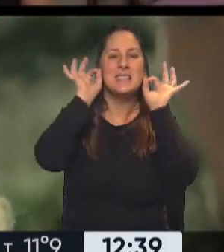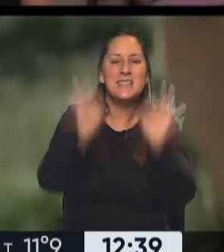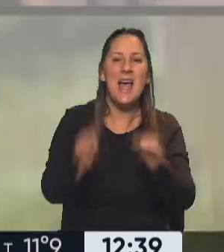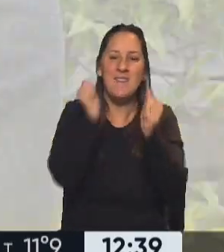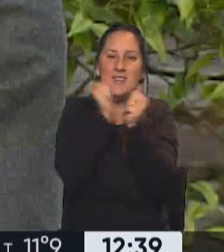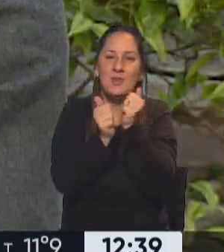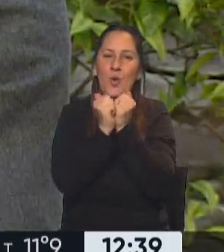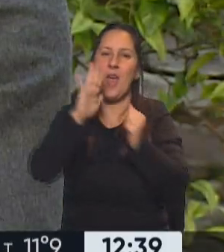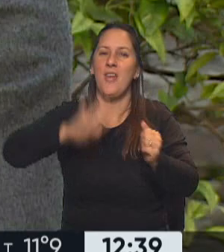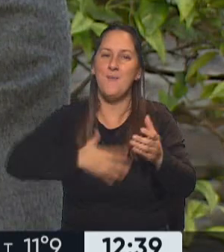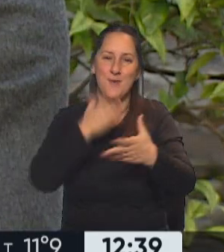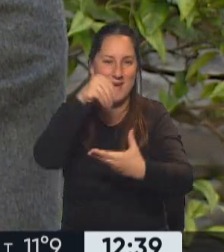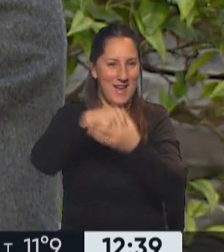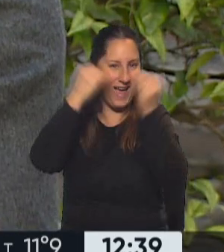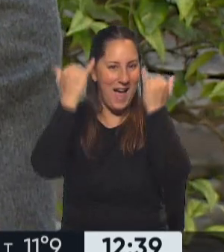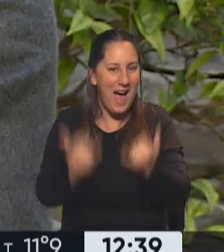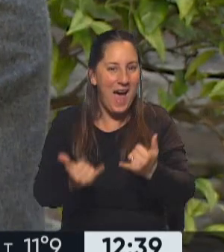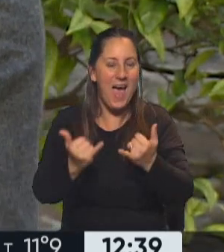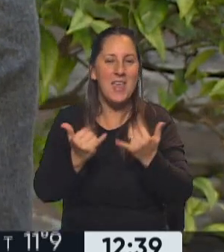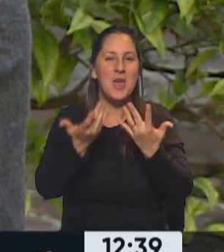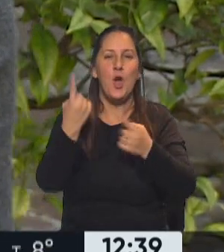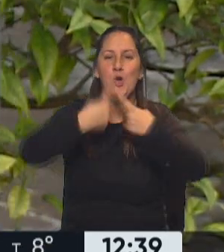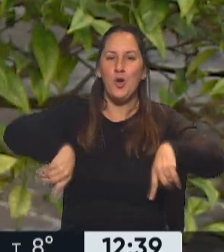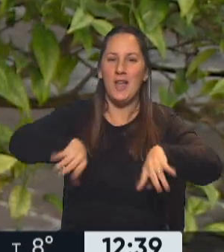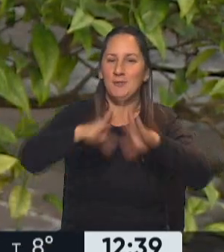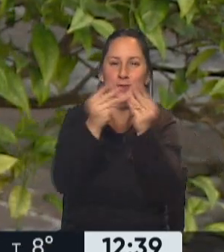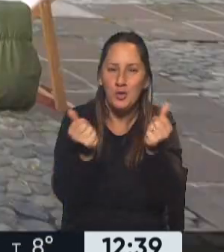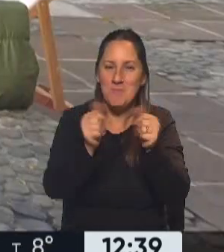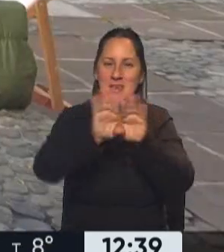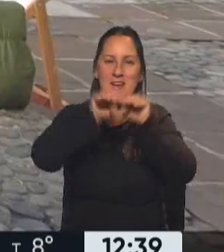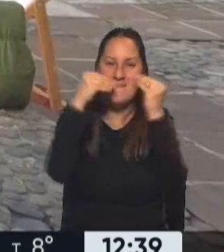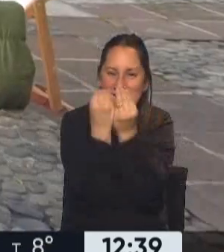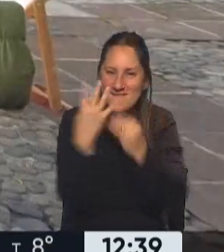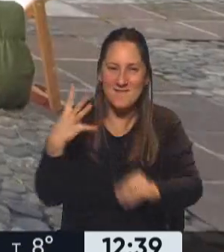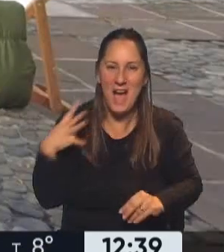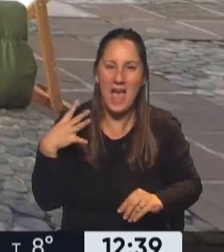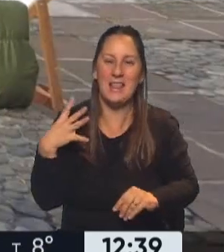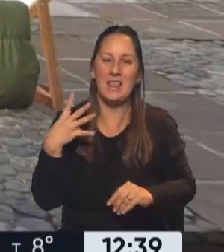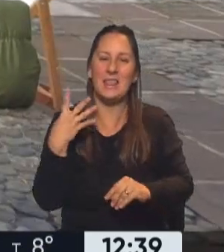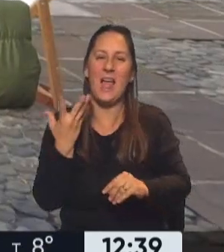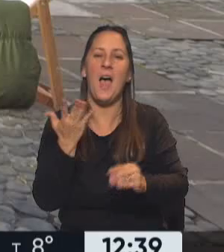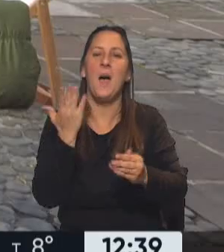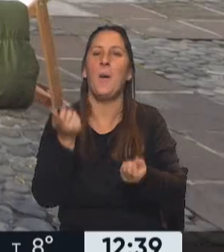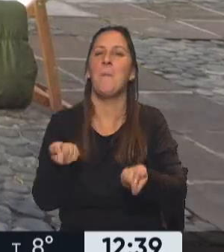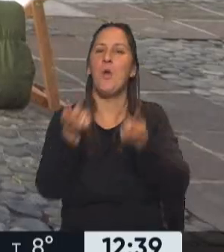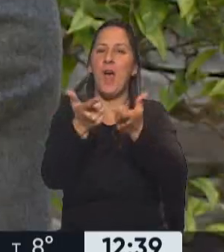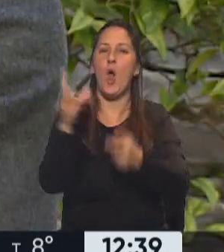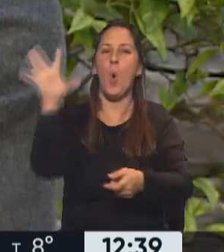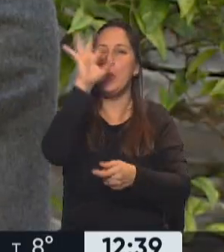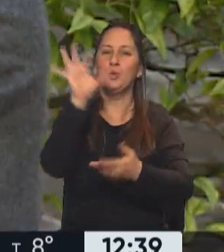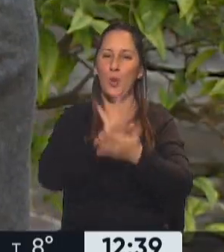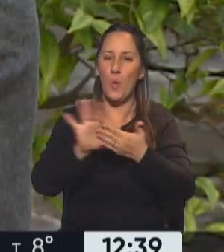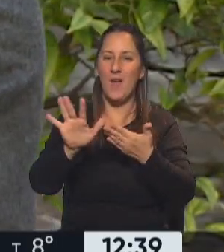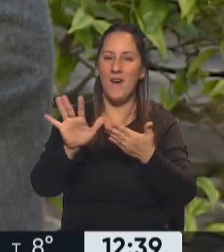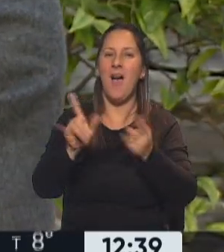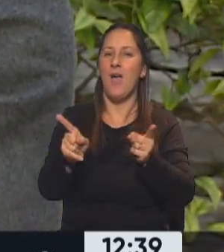historia de amor, y esa cosa de lo inconcluso, de la posibilidad de una nueva oportunidad. Obvio, y quien no se siente